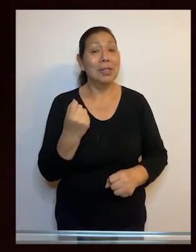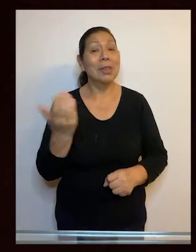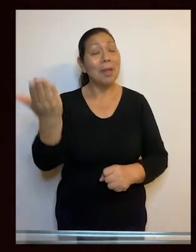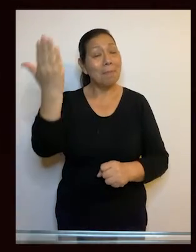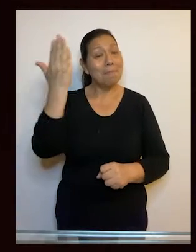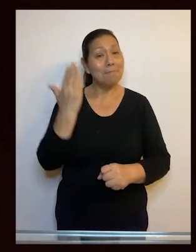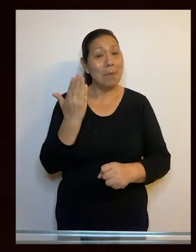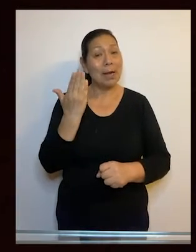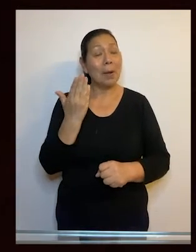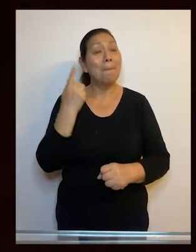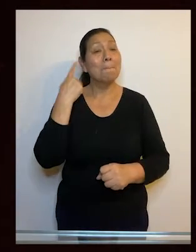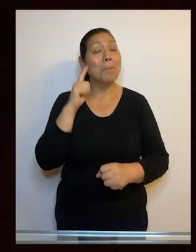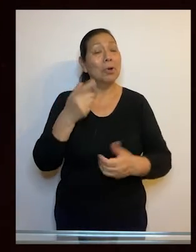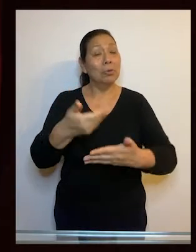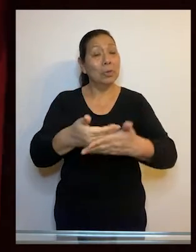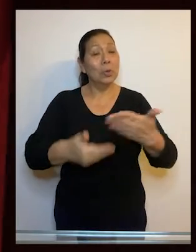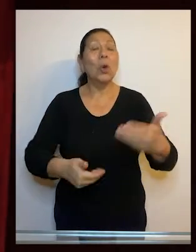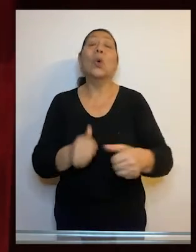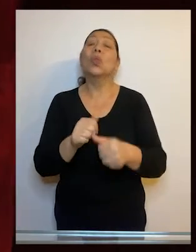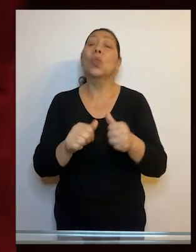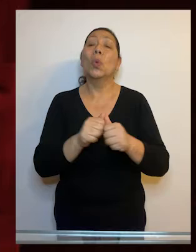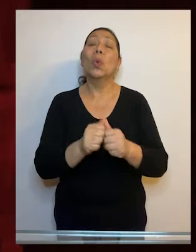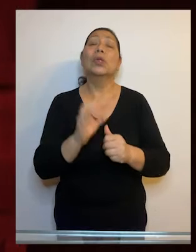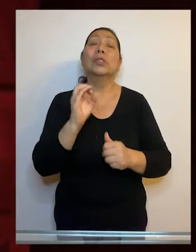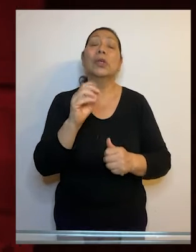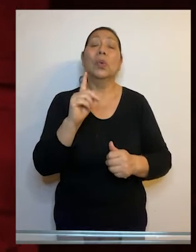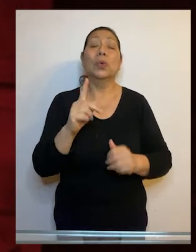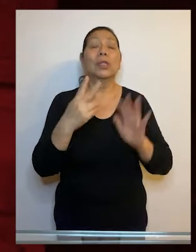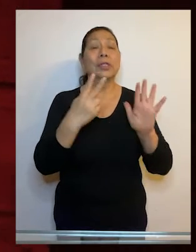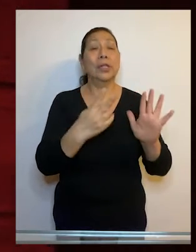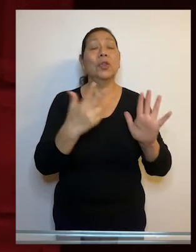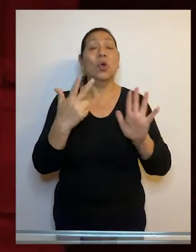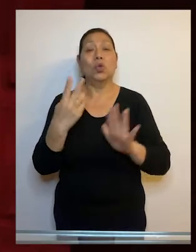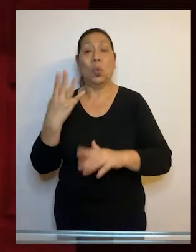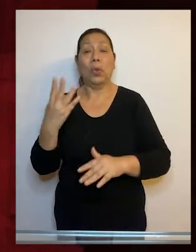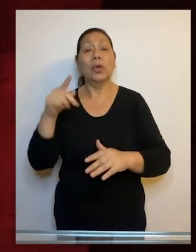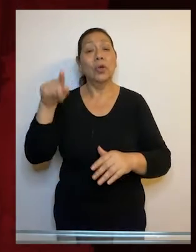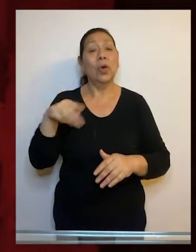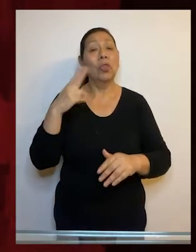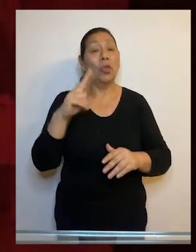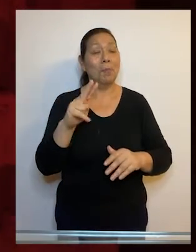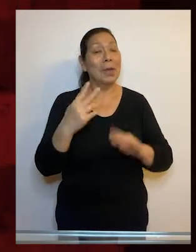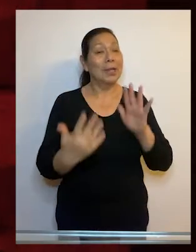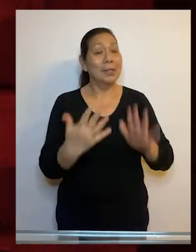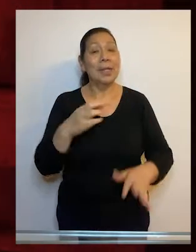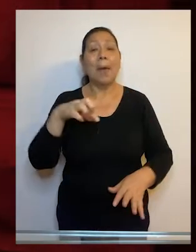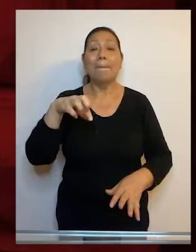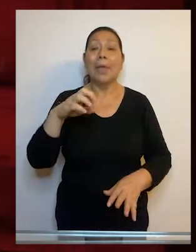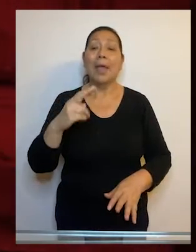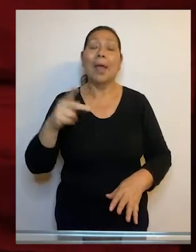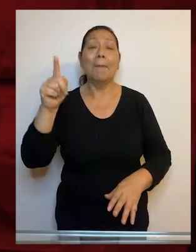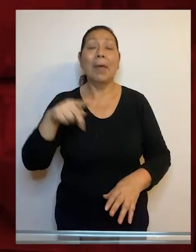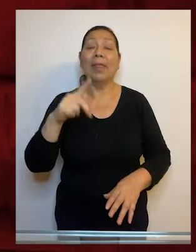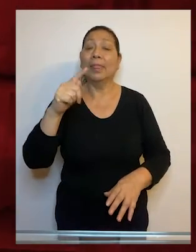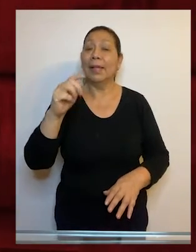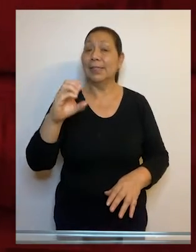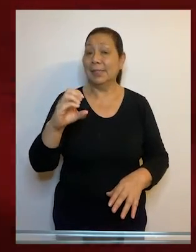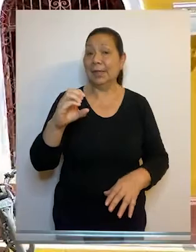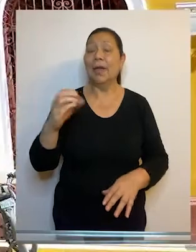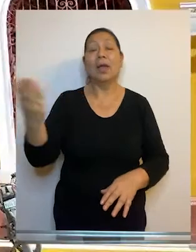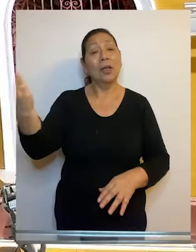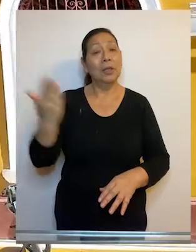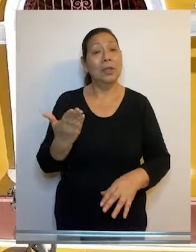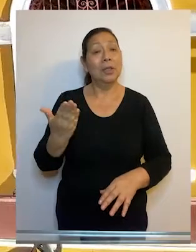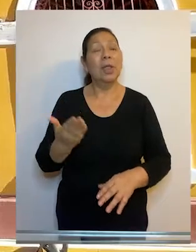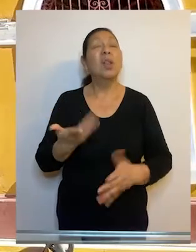presenta la demanda de amparo recaída en el expediente número 01784-2015-PA-TC